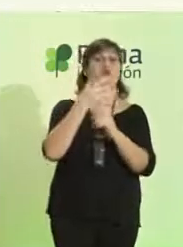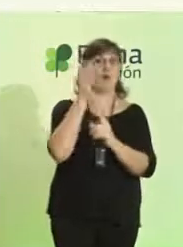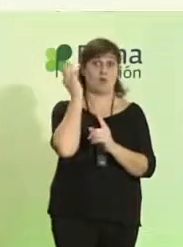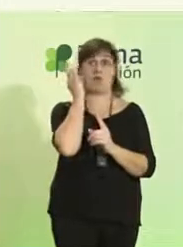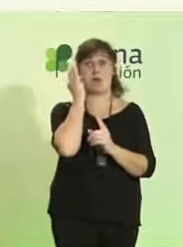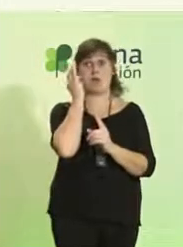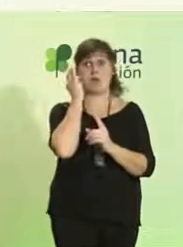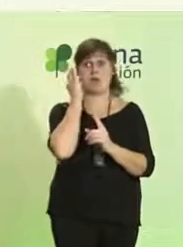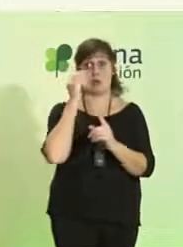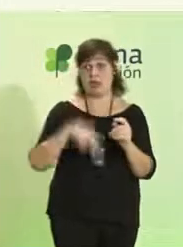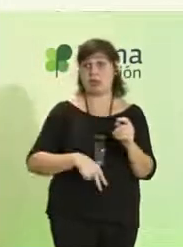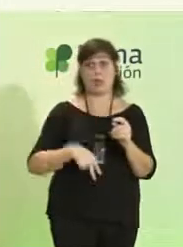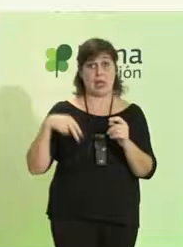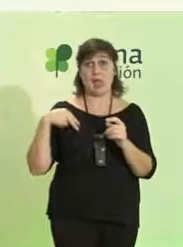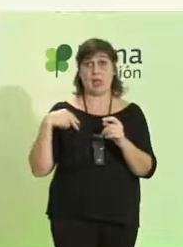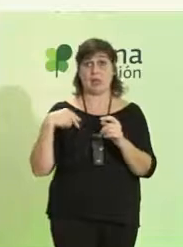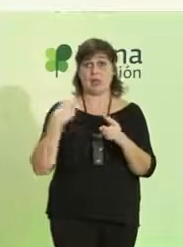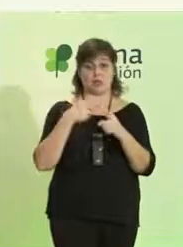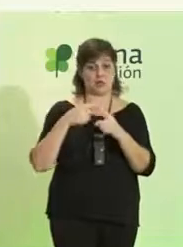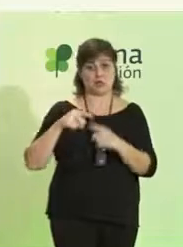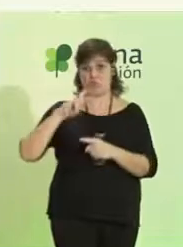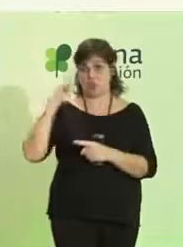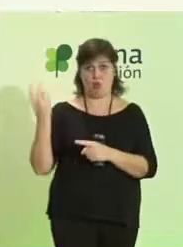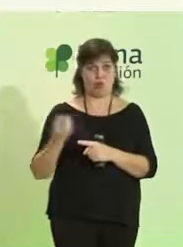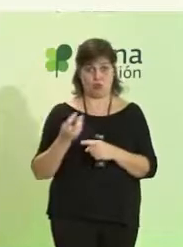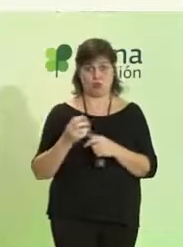mujer en general, en todos sus aspectos.